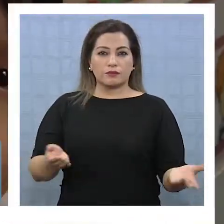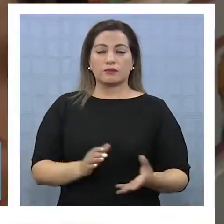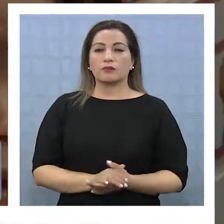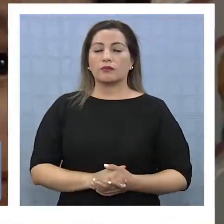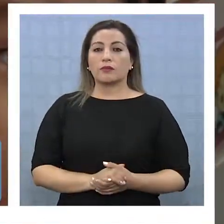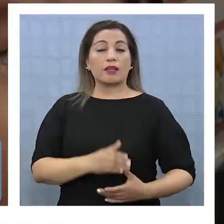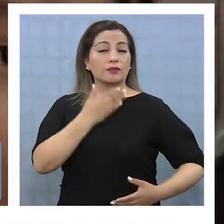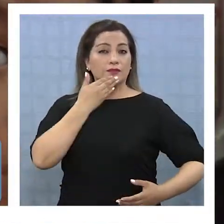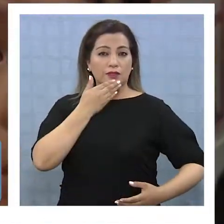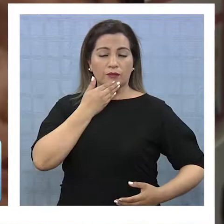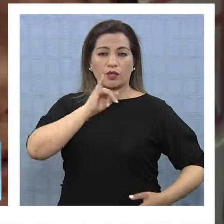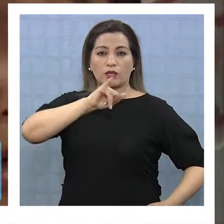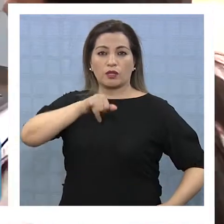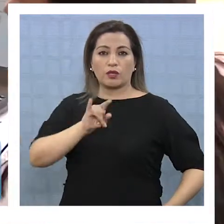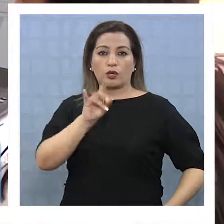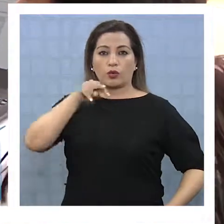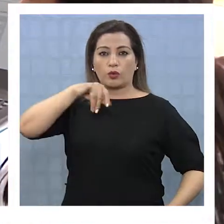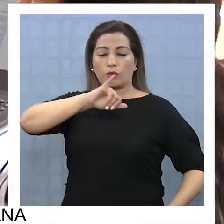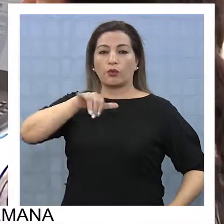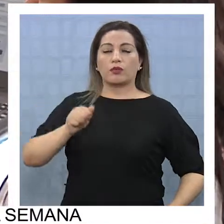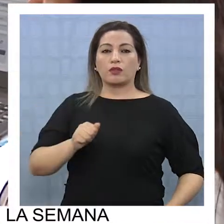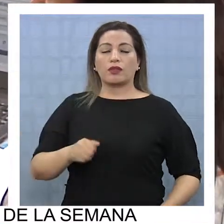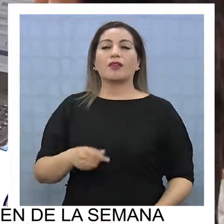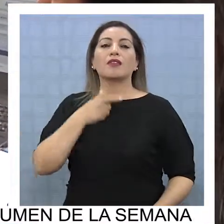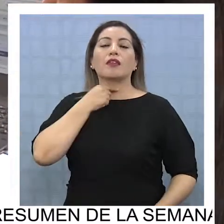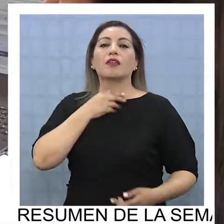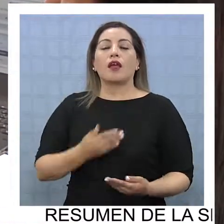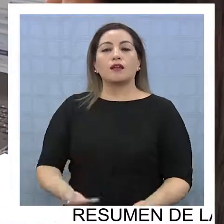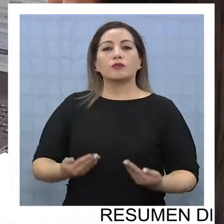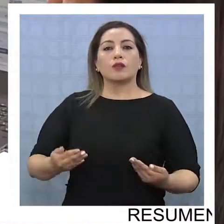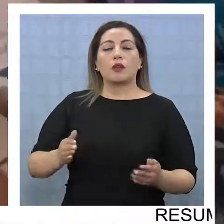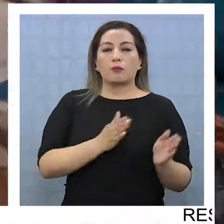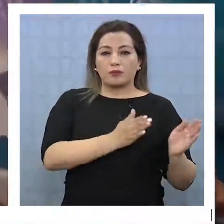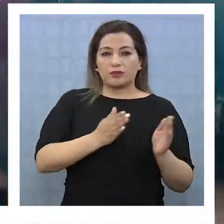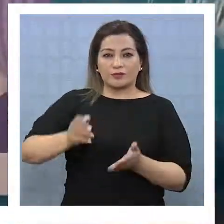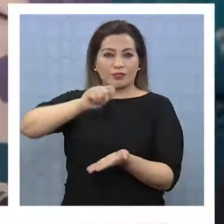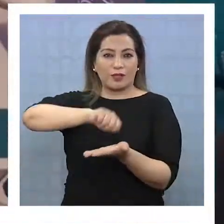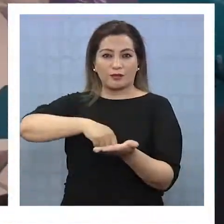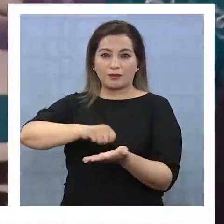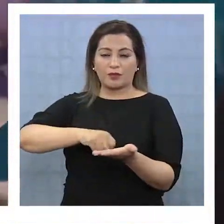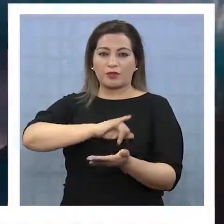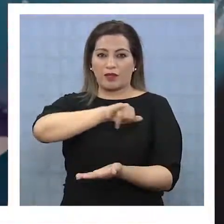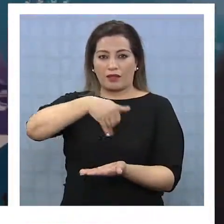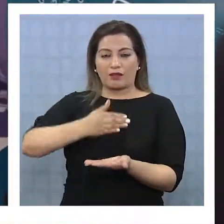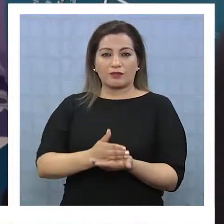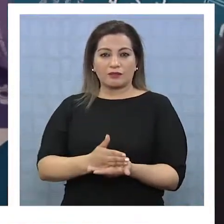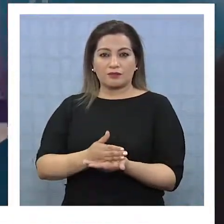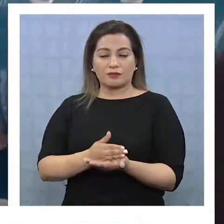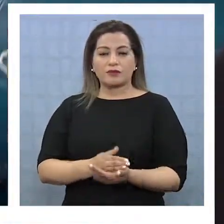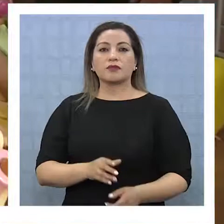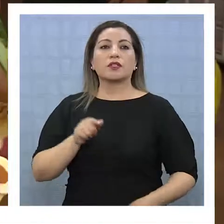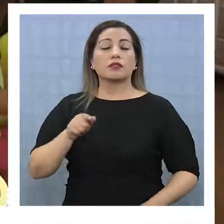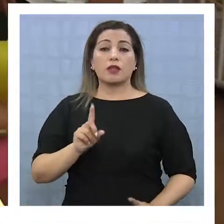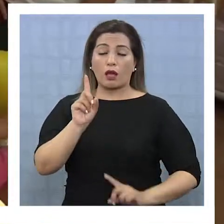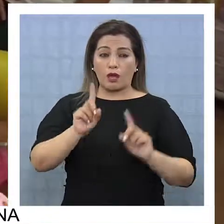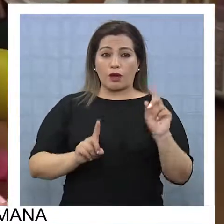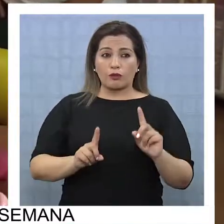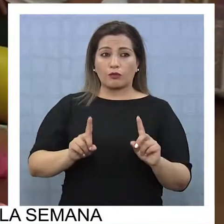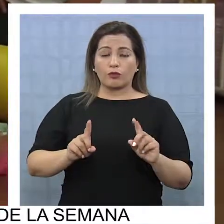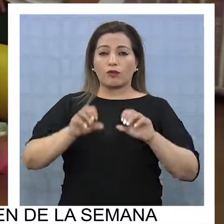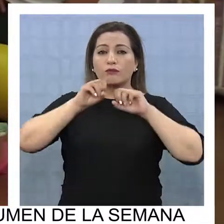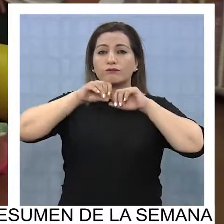Por su parte, Junji se encuentra en una etapa de actualización para el proceso de matrículas en sus jardines infantiles, los cuales se